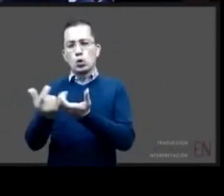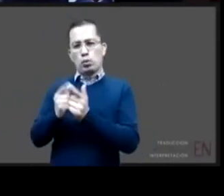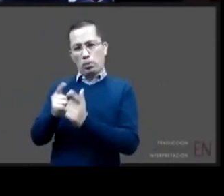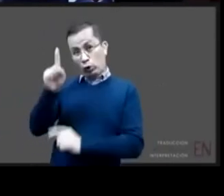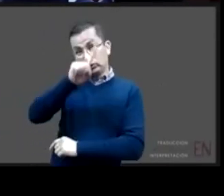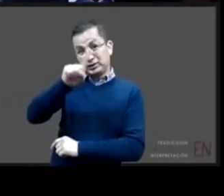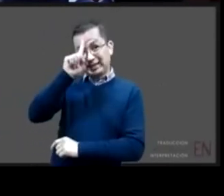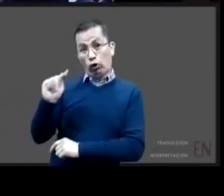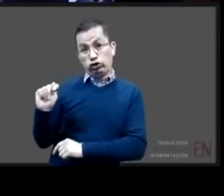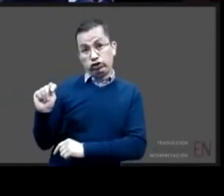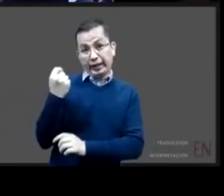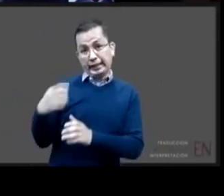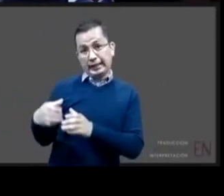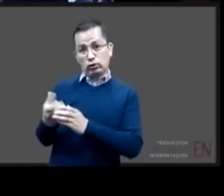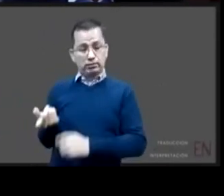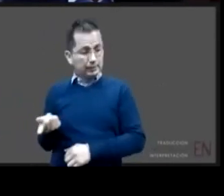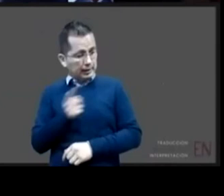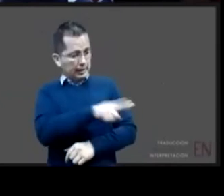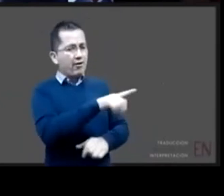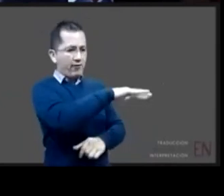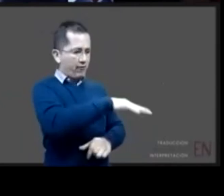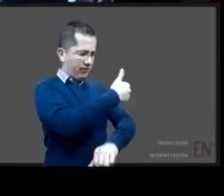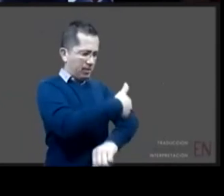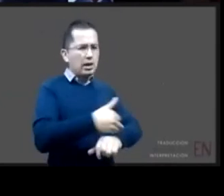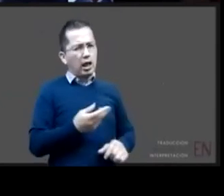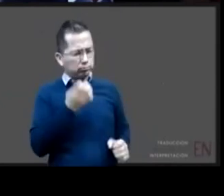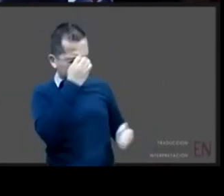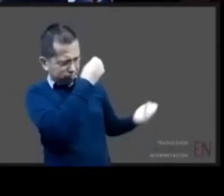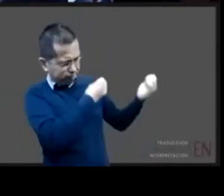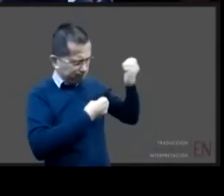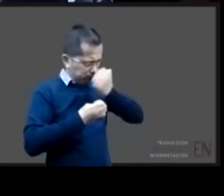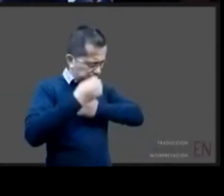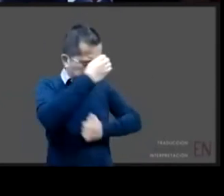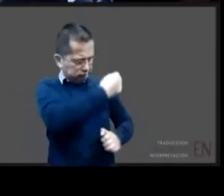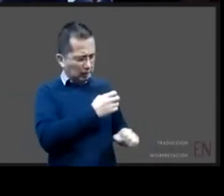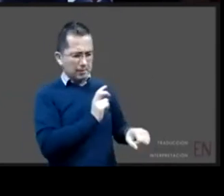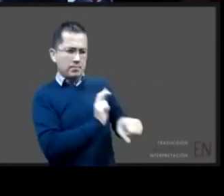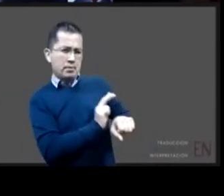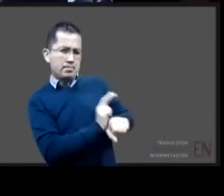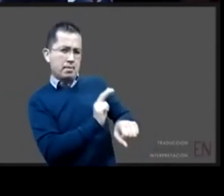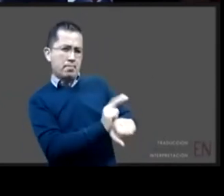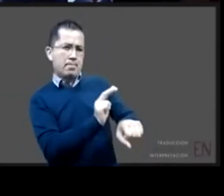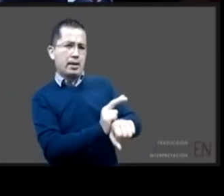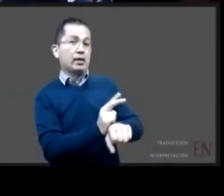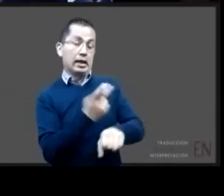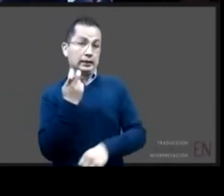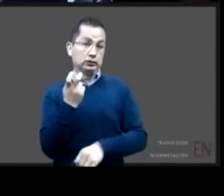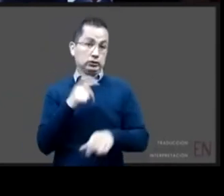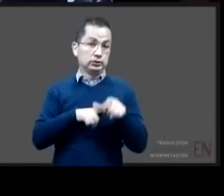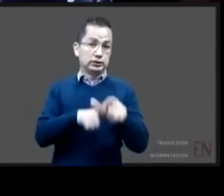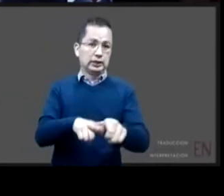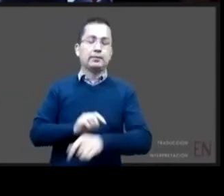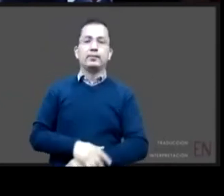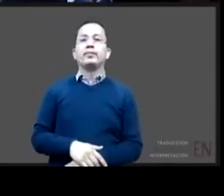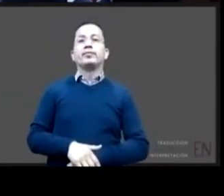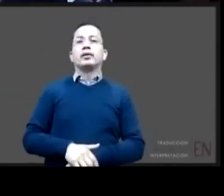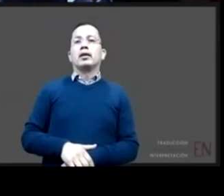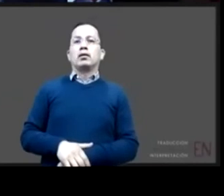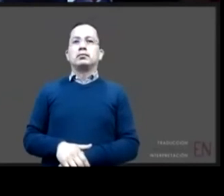y también se le da el seguimiento entonces este es el enfoque tratando de